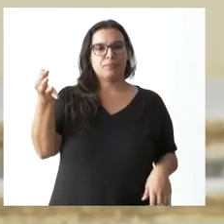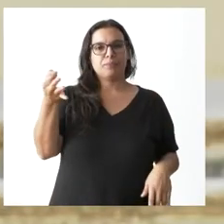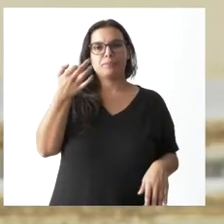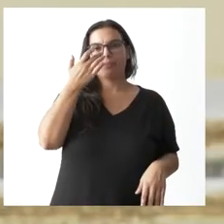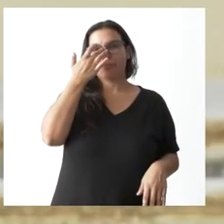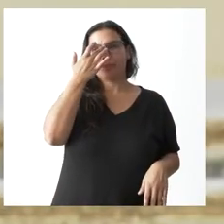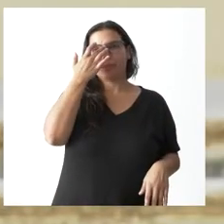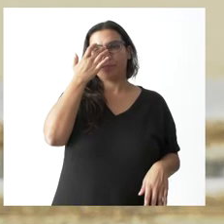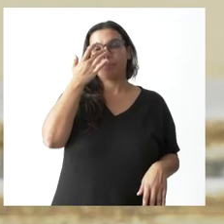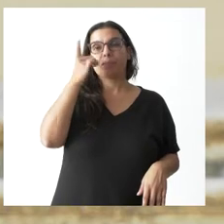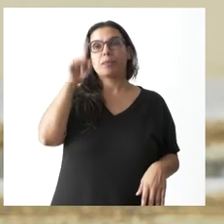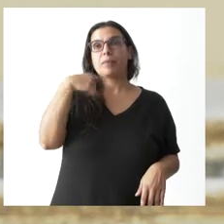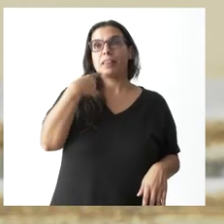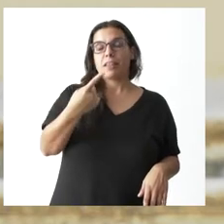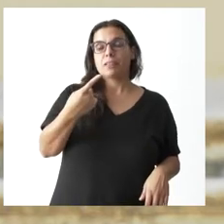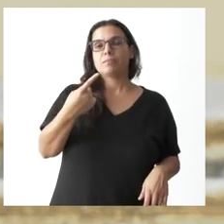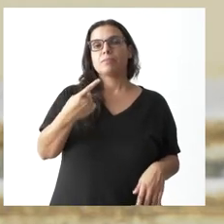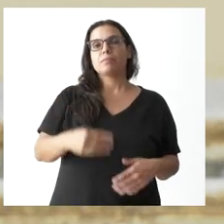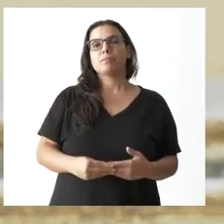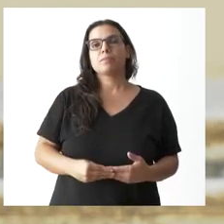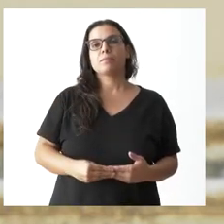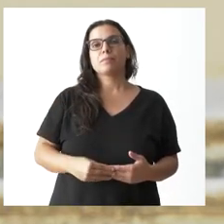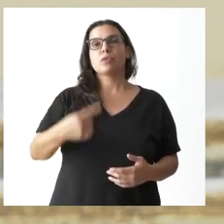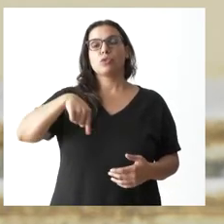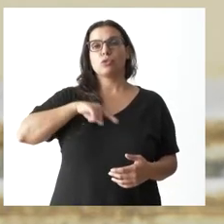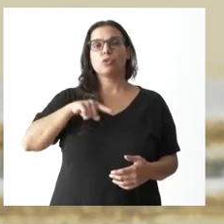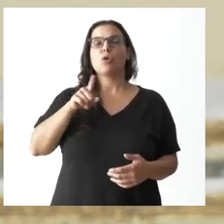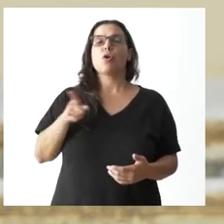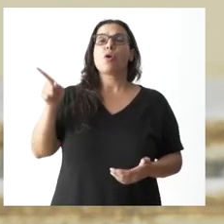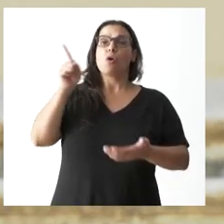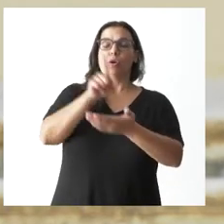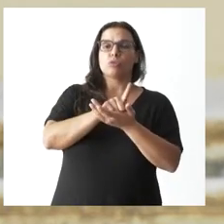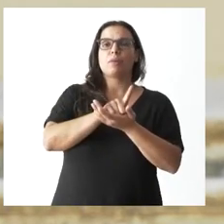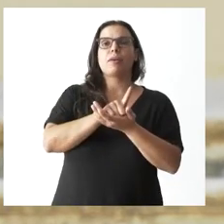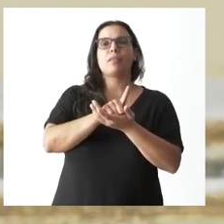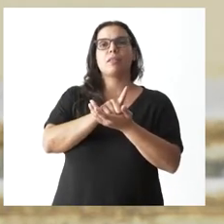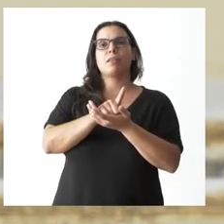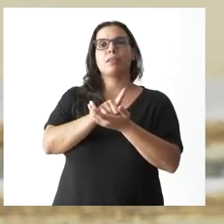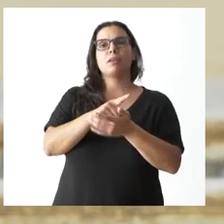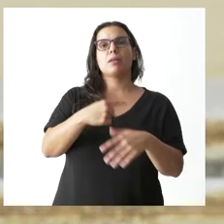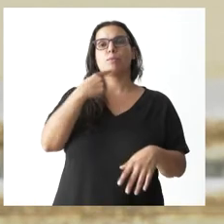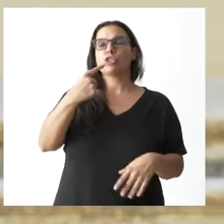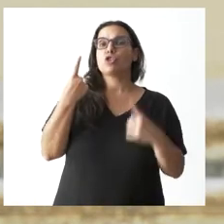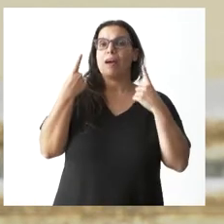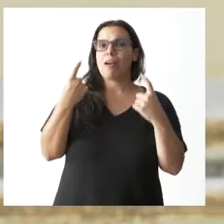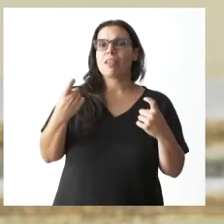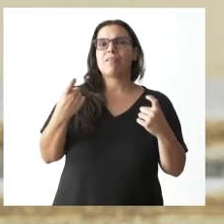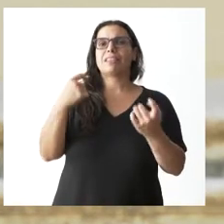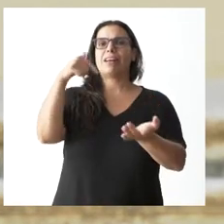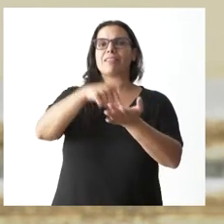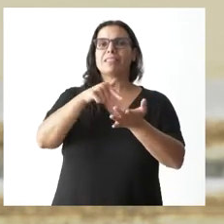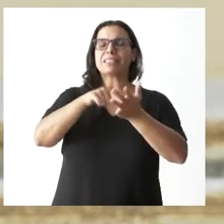también decir en este sentido que hemos vuelto a insistir en la necesidad de una fiscalidad especial